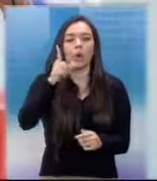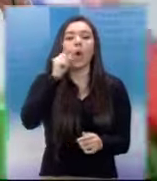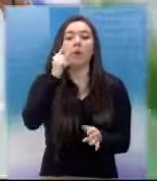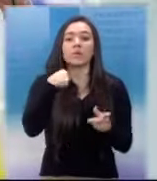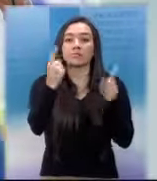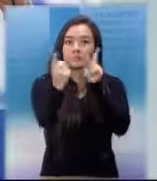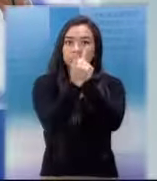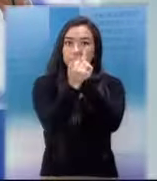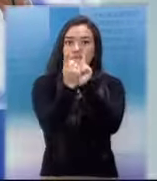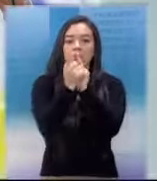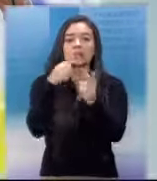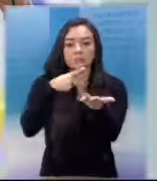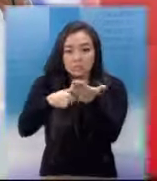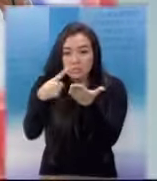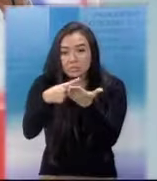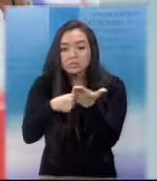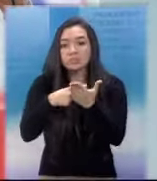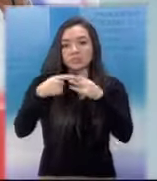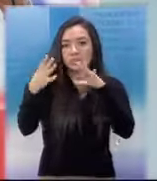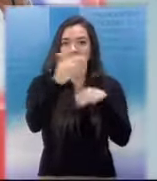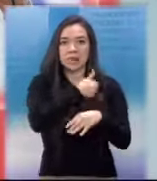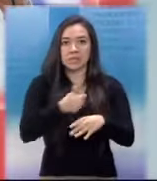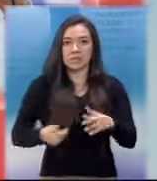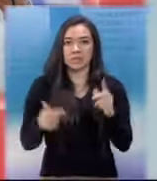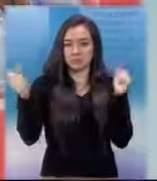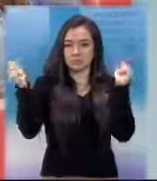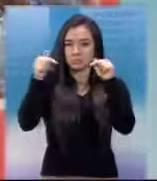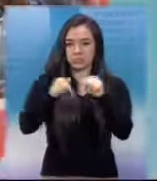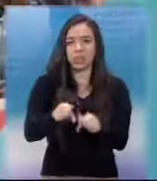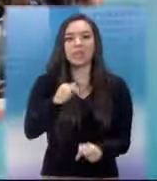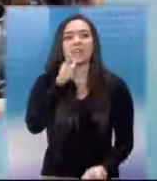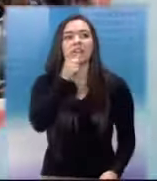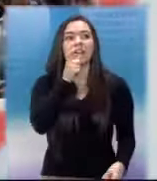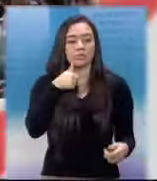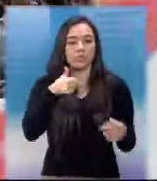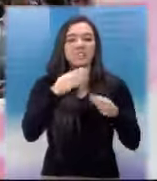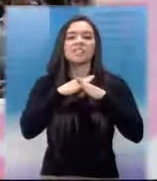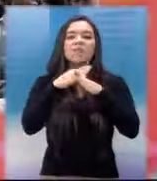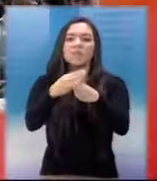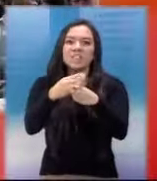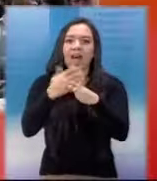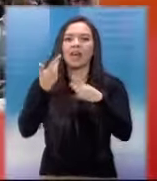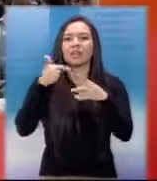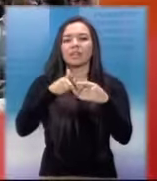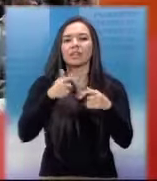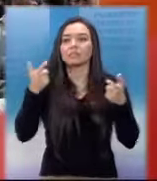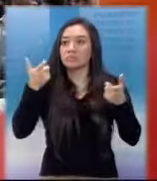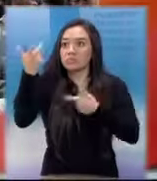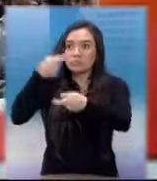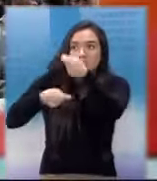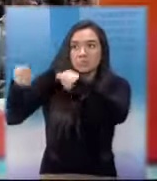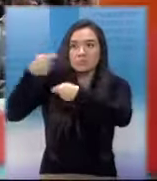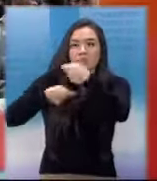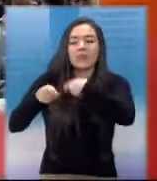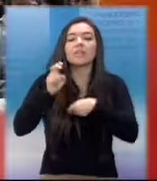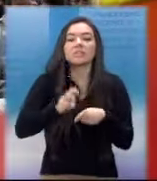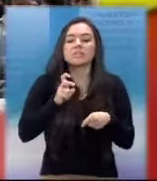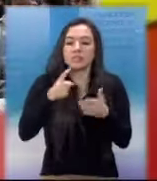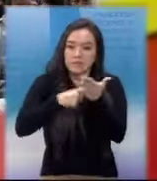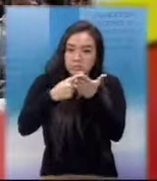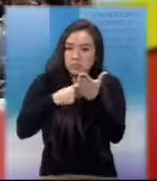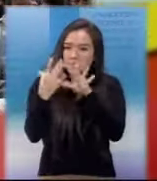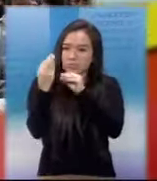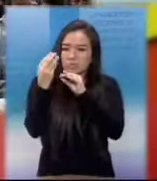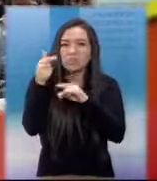Se tiene planeado tratar asuntos en materia de agricultura, seguridad y comercio. Luego de cumplir con la agenda, se espera que el